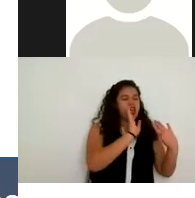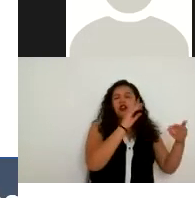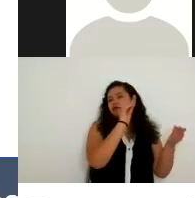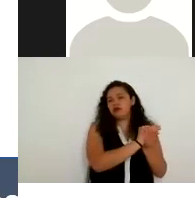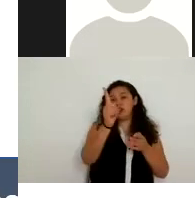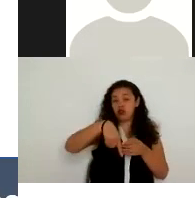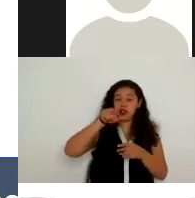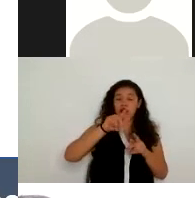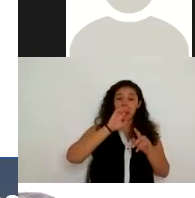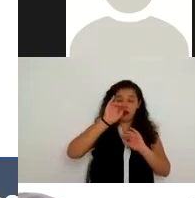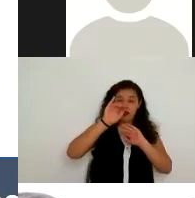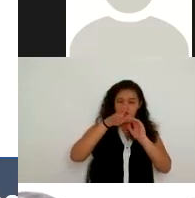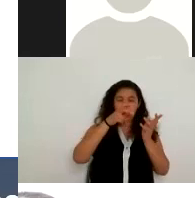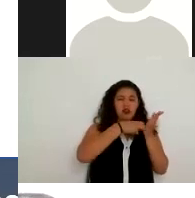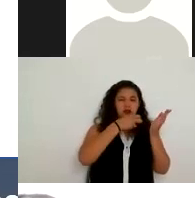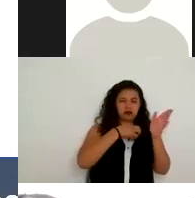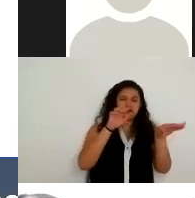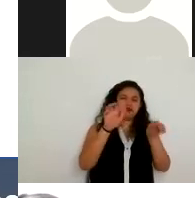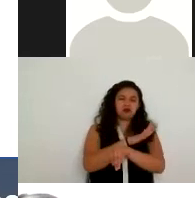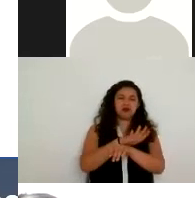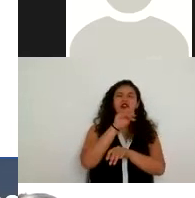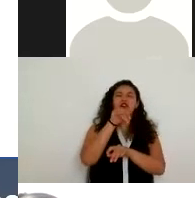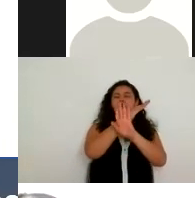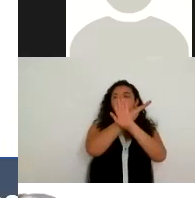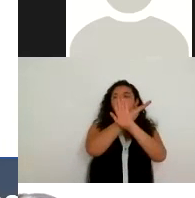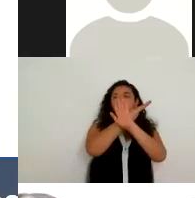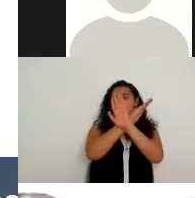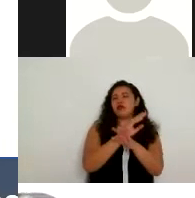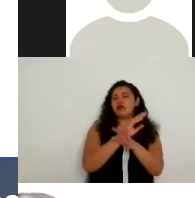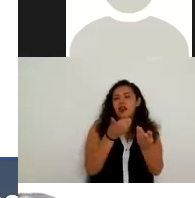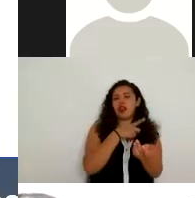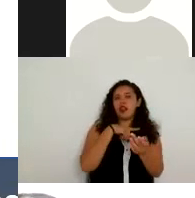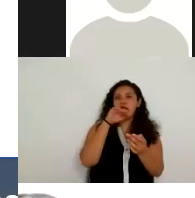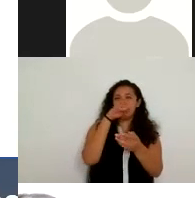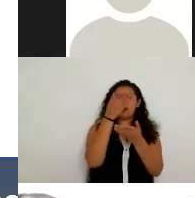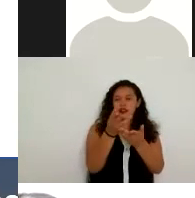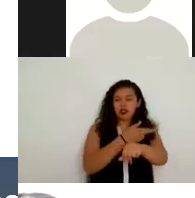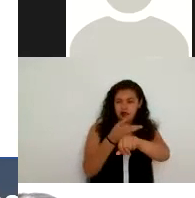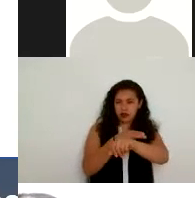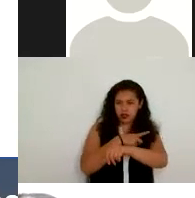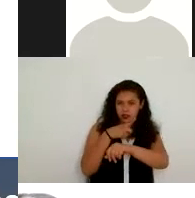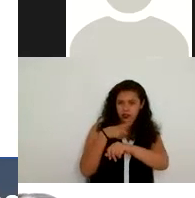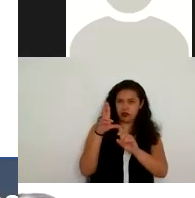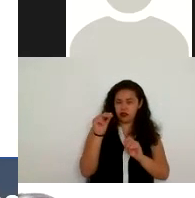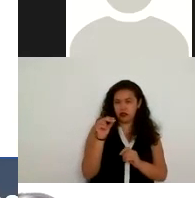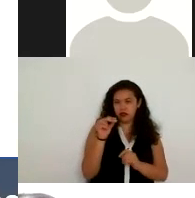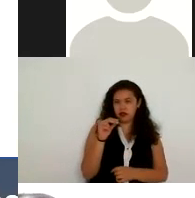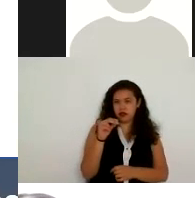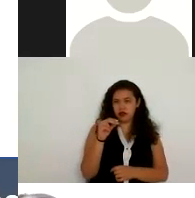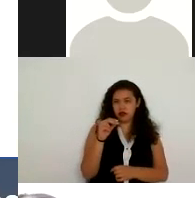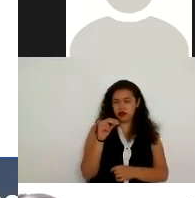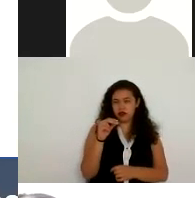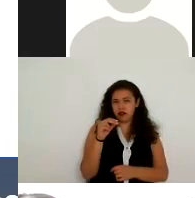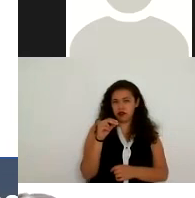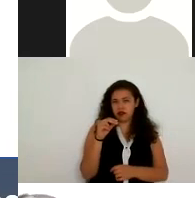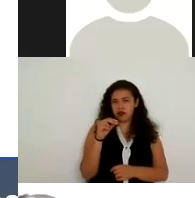rectificación cancelación u oposición deben de tramitarla en caso de que no la tramiten o no le den atención es que pueden